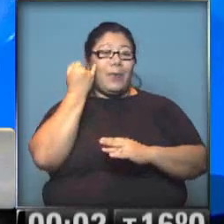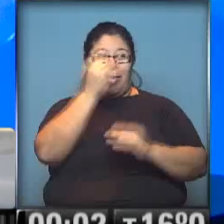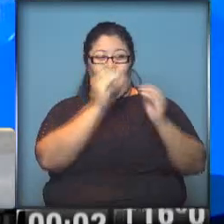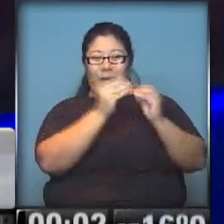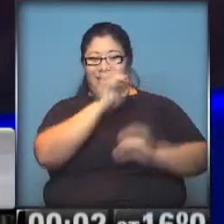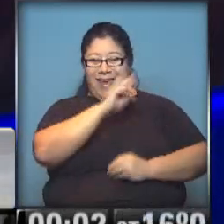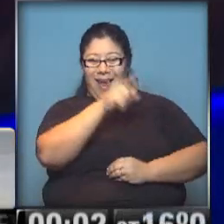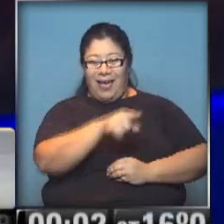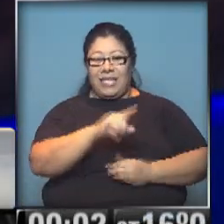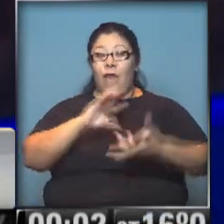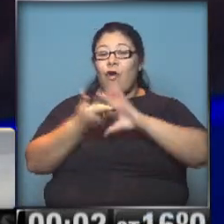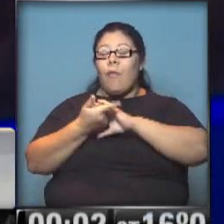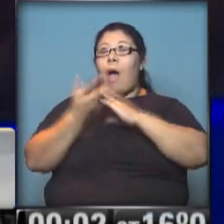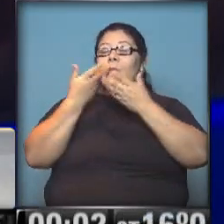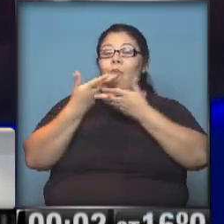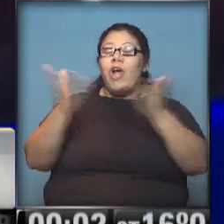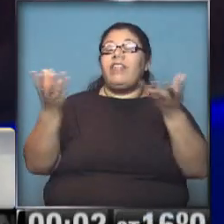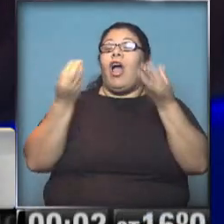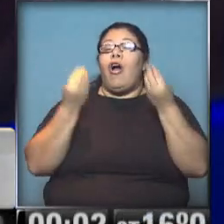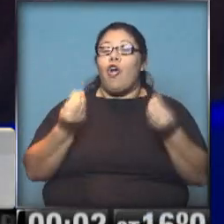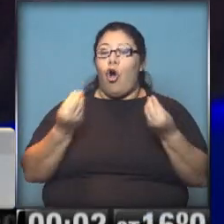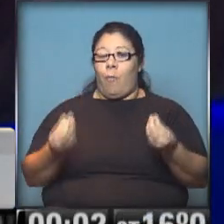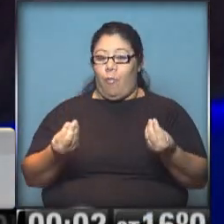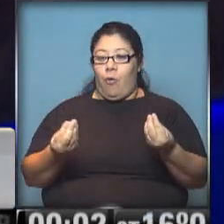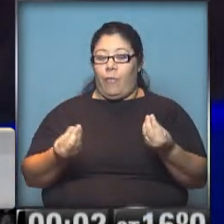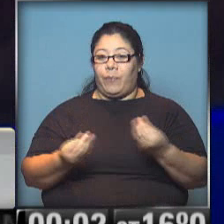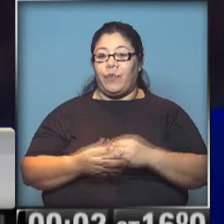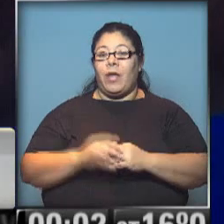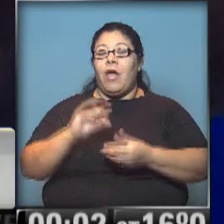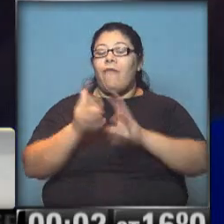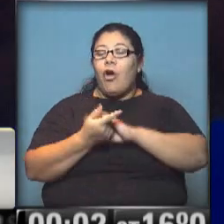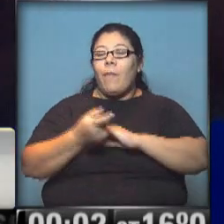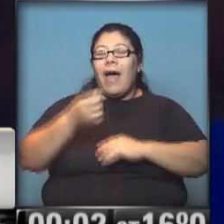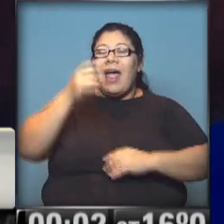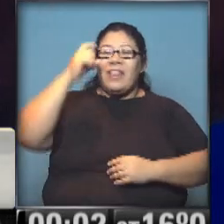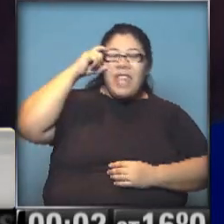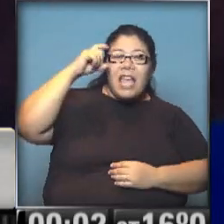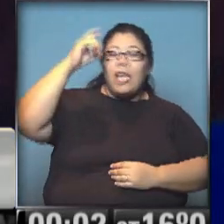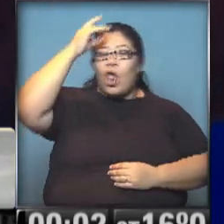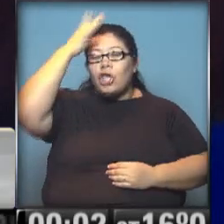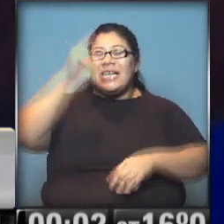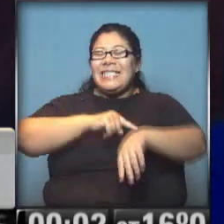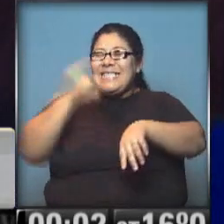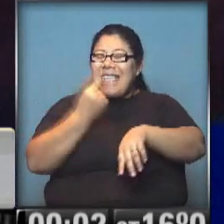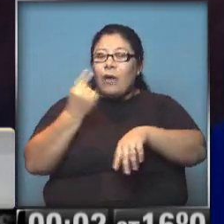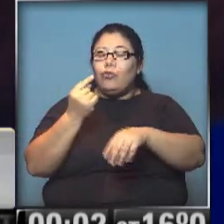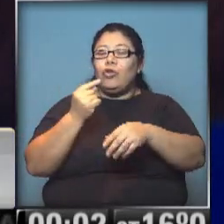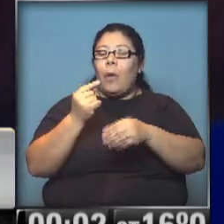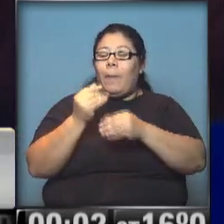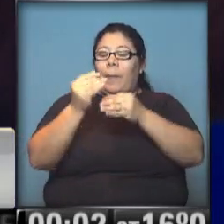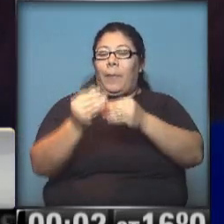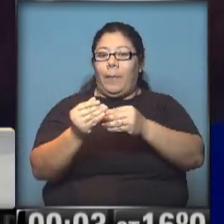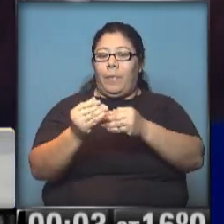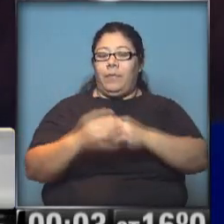mostrar cómo funciona. Hay un pequeño delay que recién lo mirando para allá, la voy a mirar a Gaby. En unos 10 o 12 segundos. Y esto permite que cada persona... mantenemos un delay.